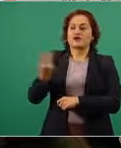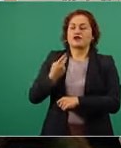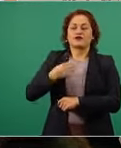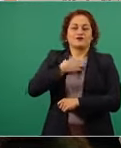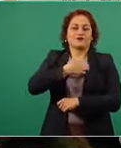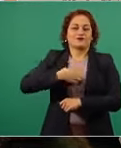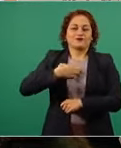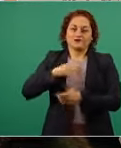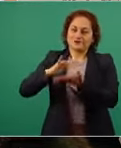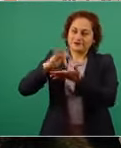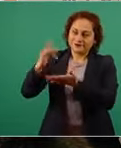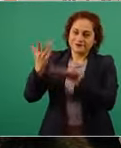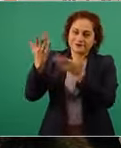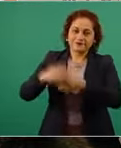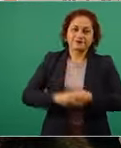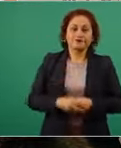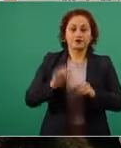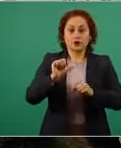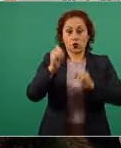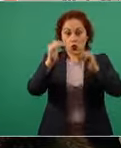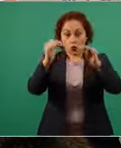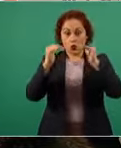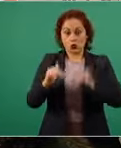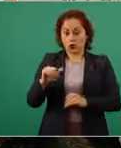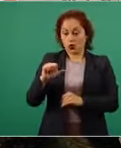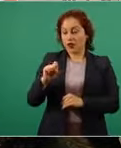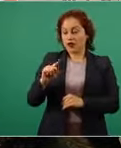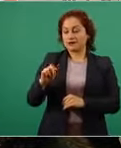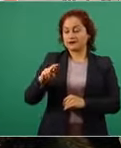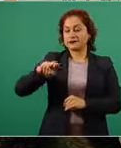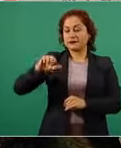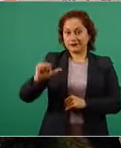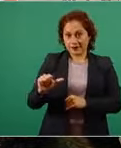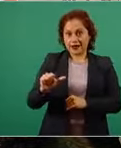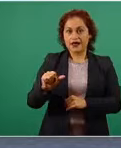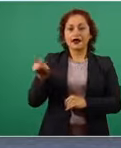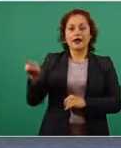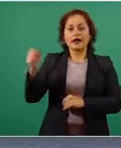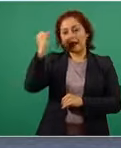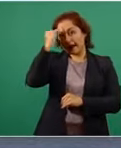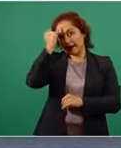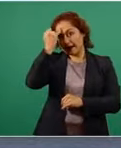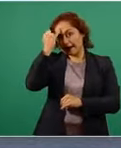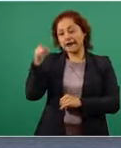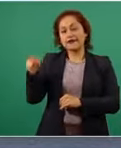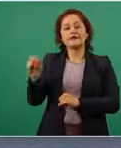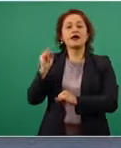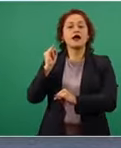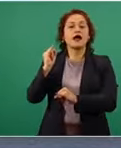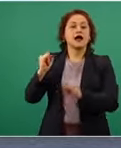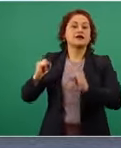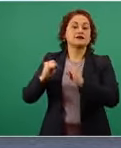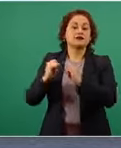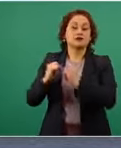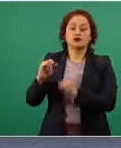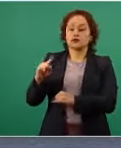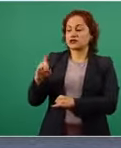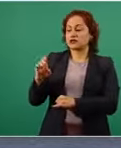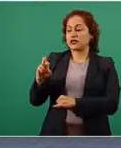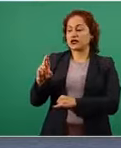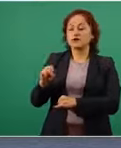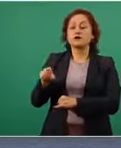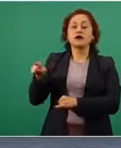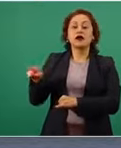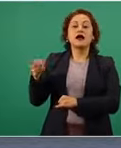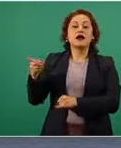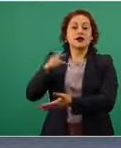luego tenemos AstraZeneca, que vino de la India, del Instituto Serum. Aquí se contrataron dos millones de